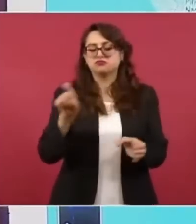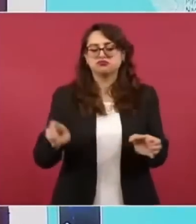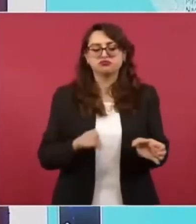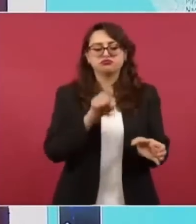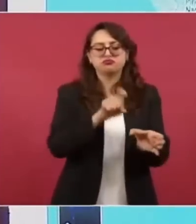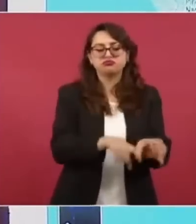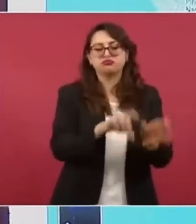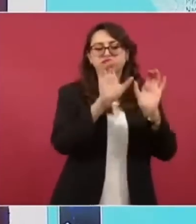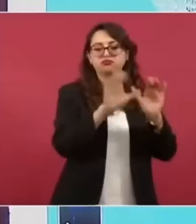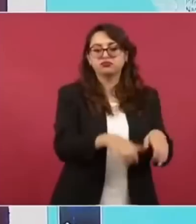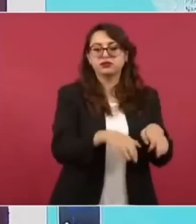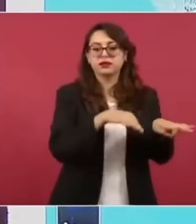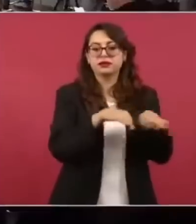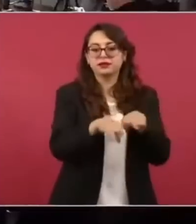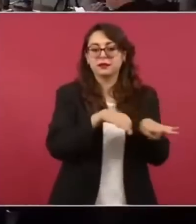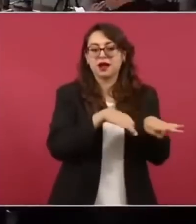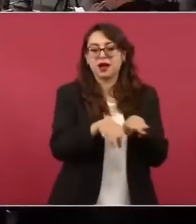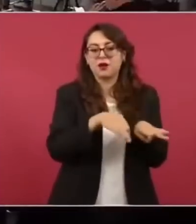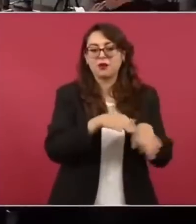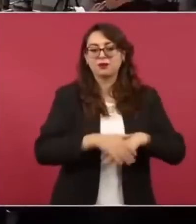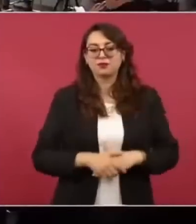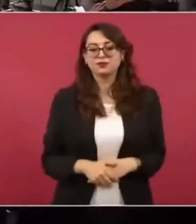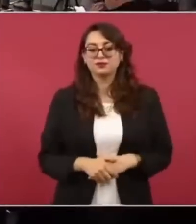Para tener una idea de cómo era